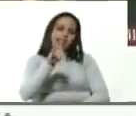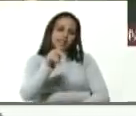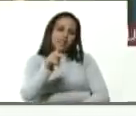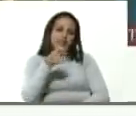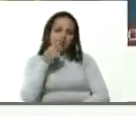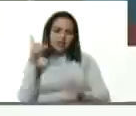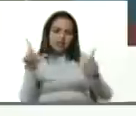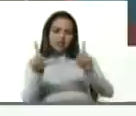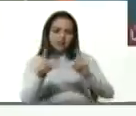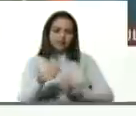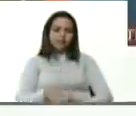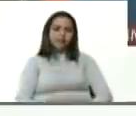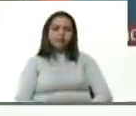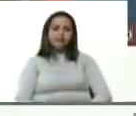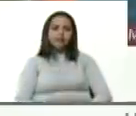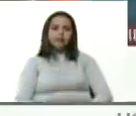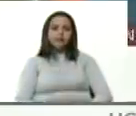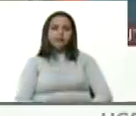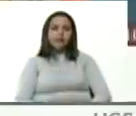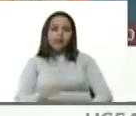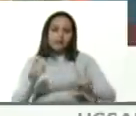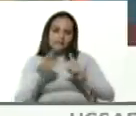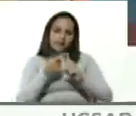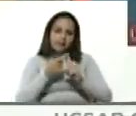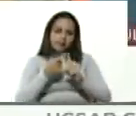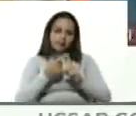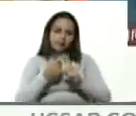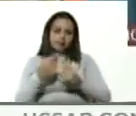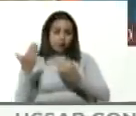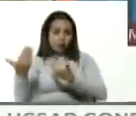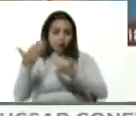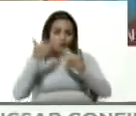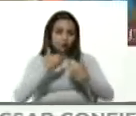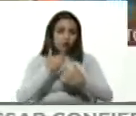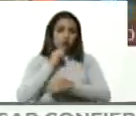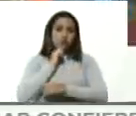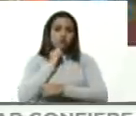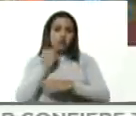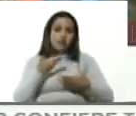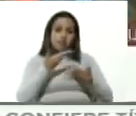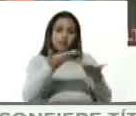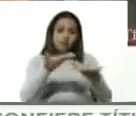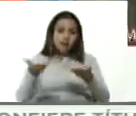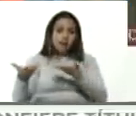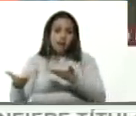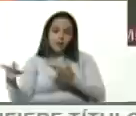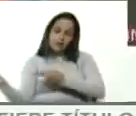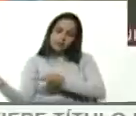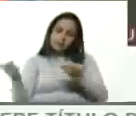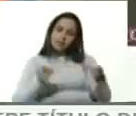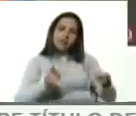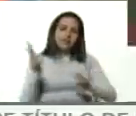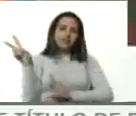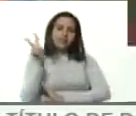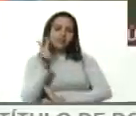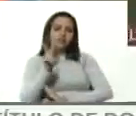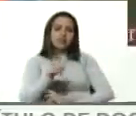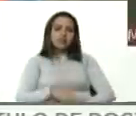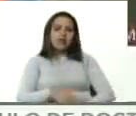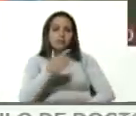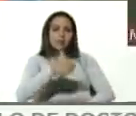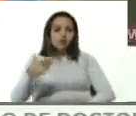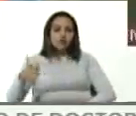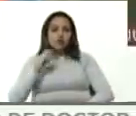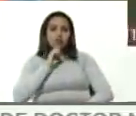primero durante su visita usted ha entregado invitaciones a visitar Venezuela a autoridades